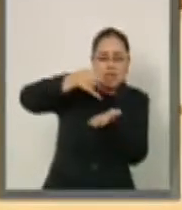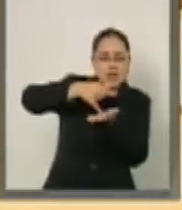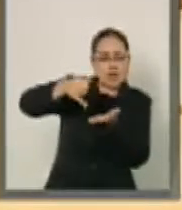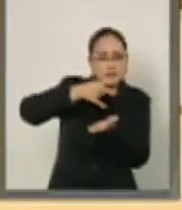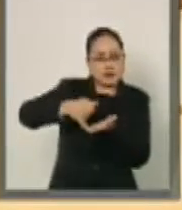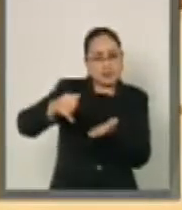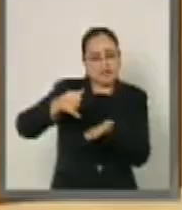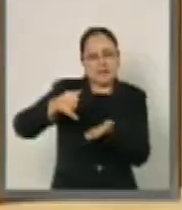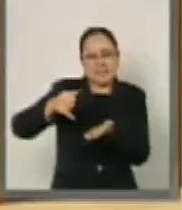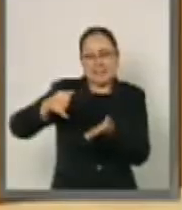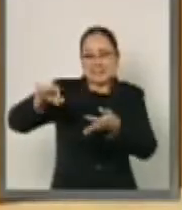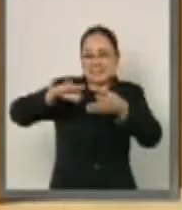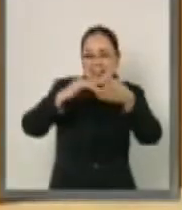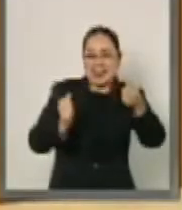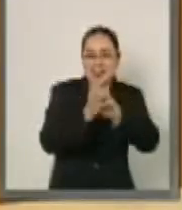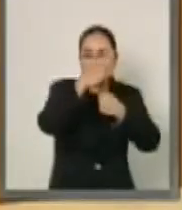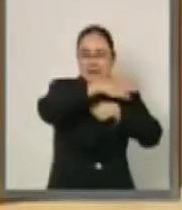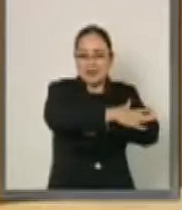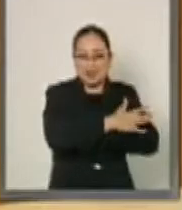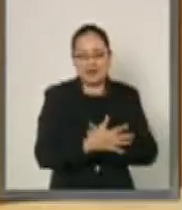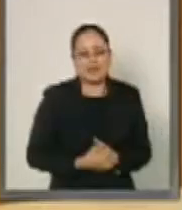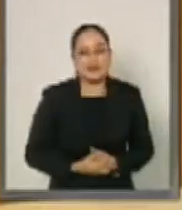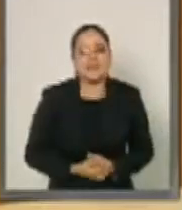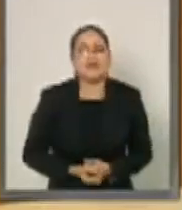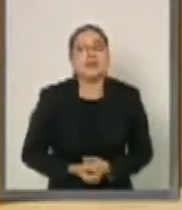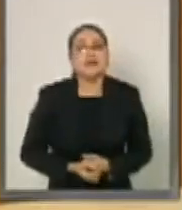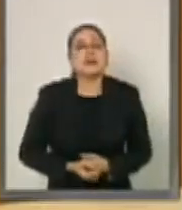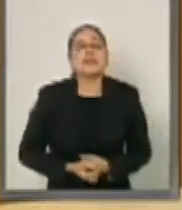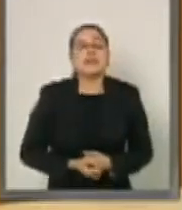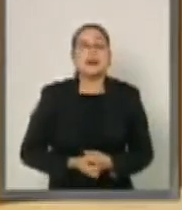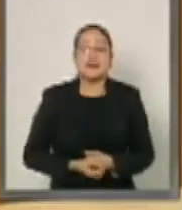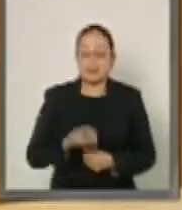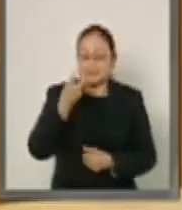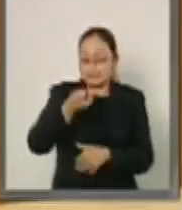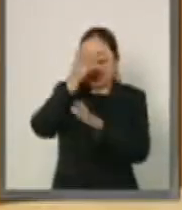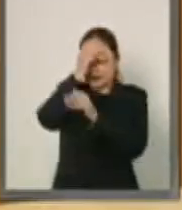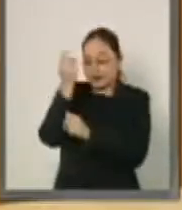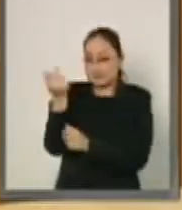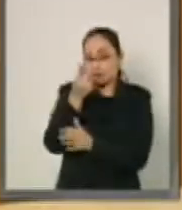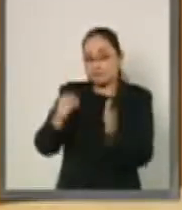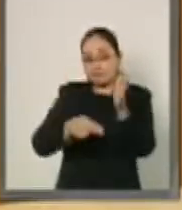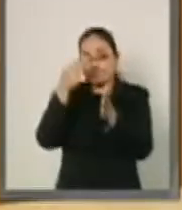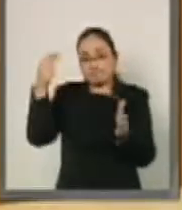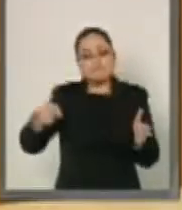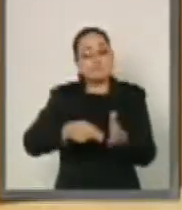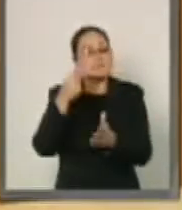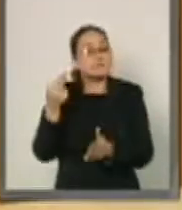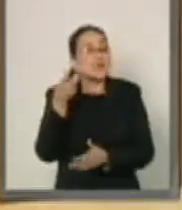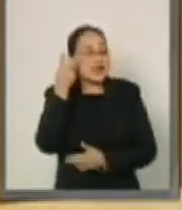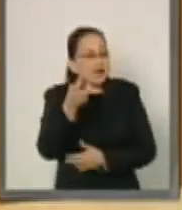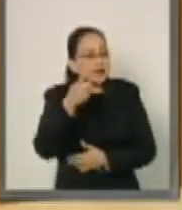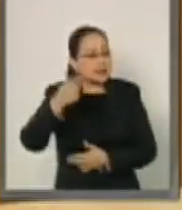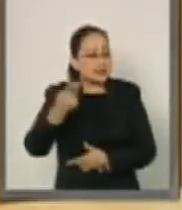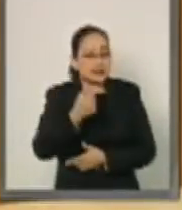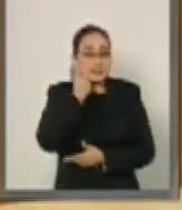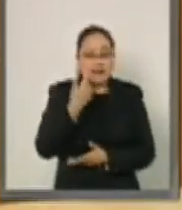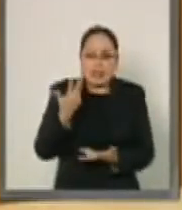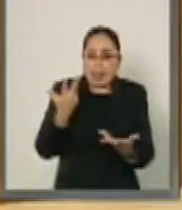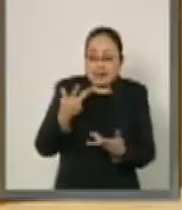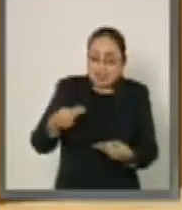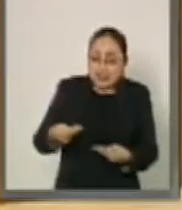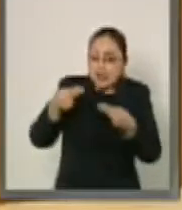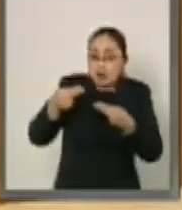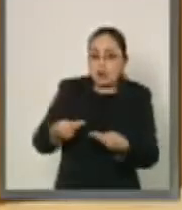tropical. Con este convenio se pretende crear una plataforma de negocios con un